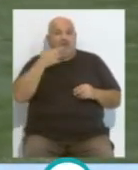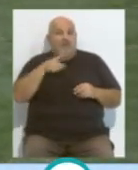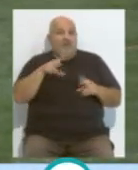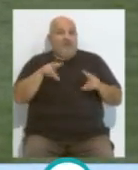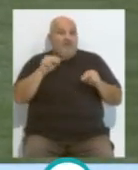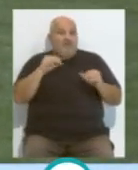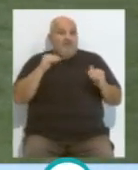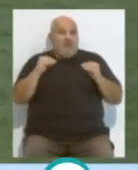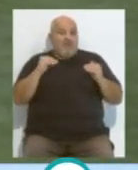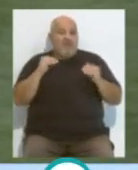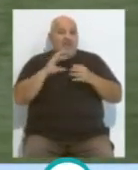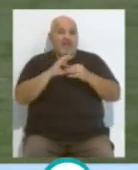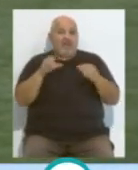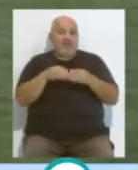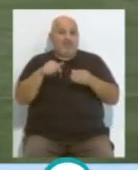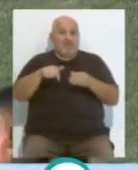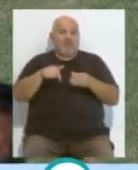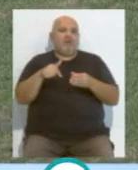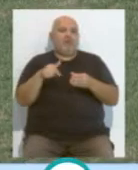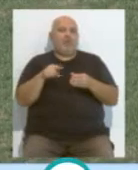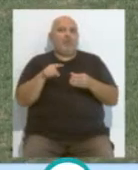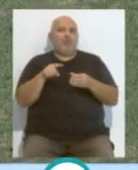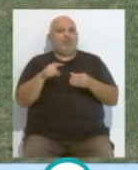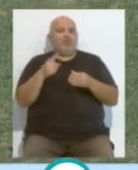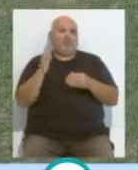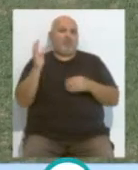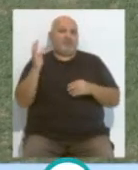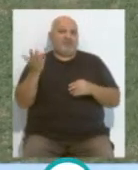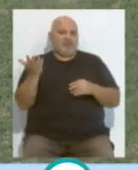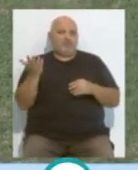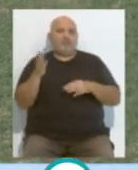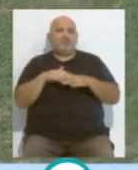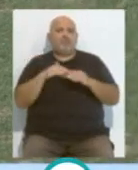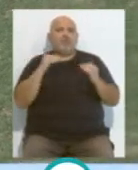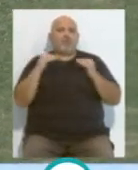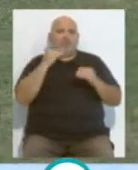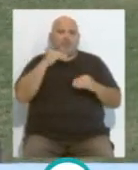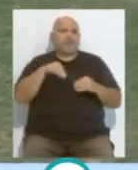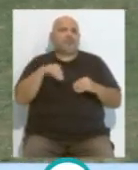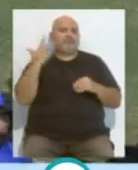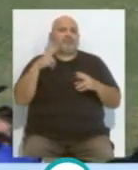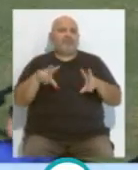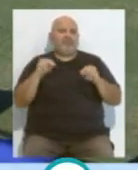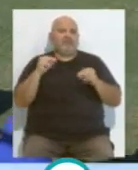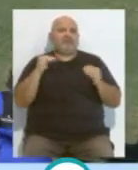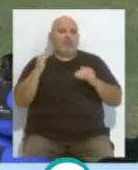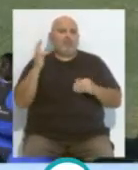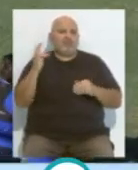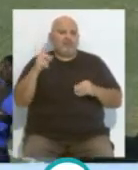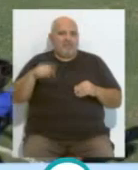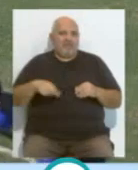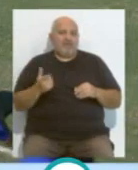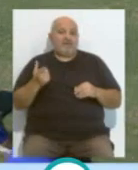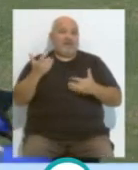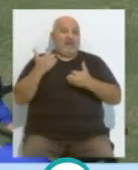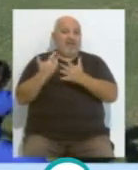final de temporada para el equipo fue muy positivo, la temporada fue brillante y el final de temporada fue muy positivo, por lo